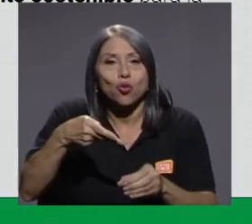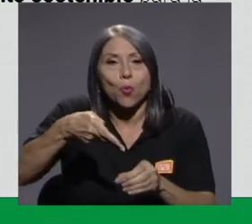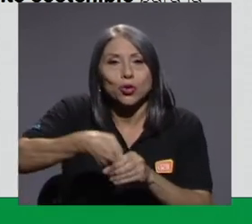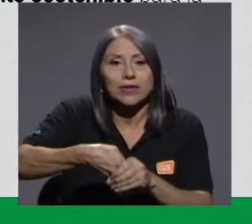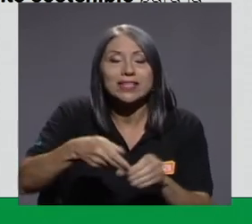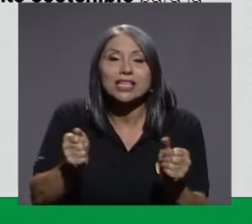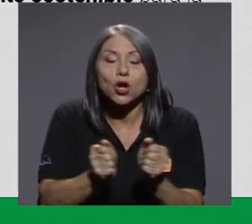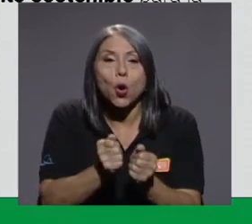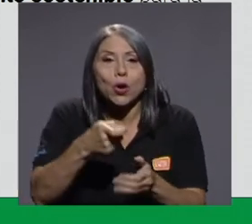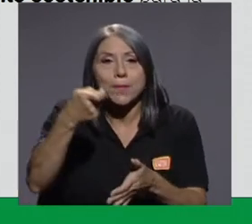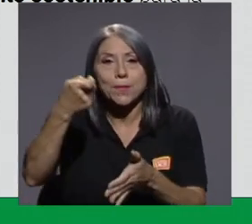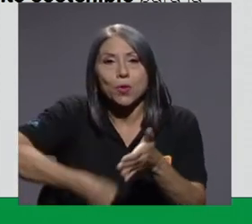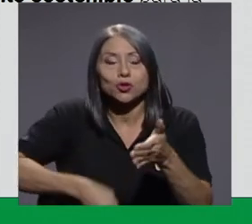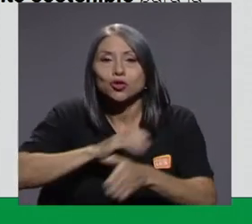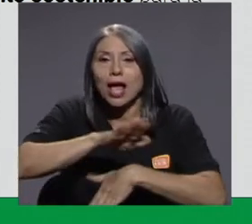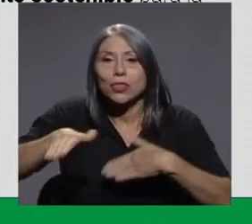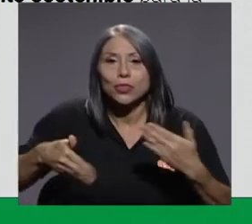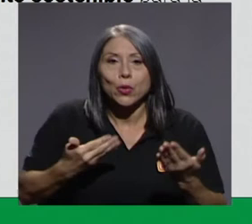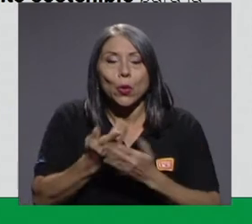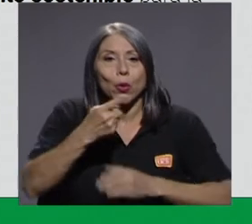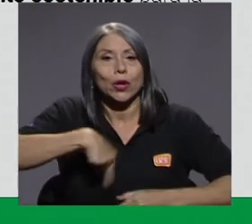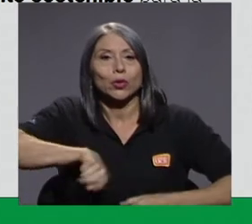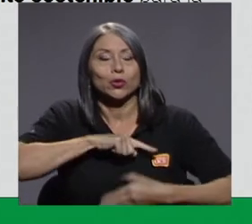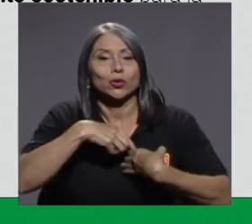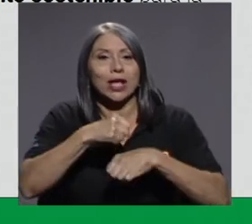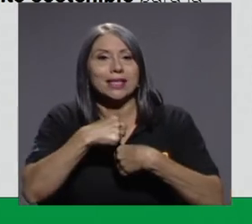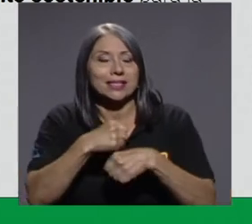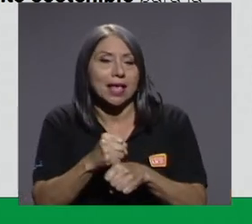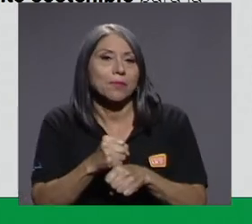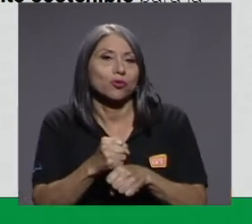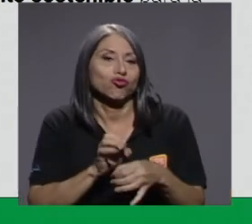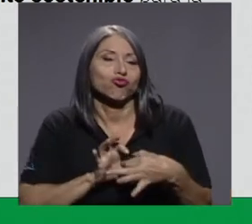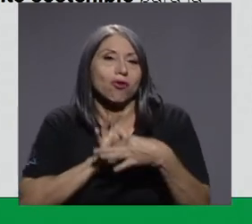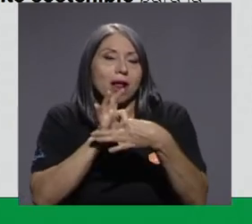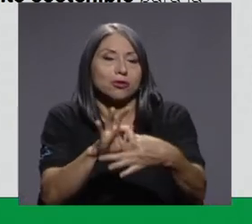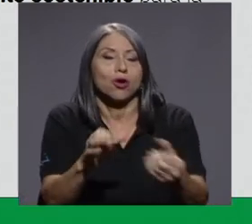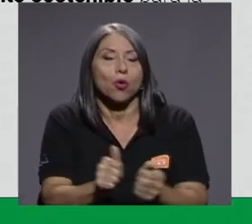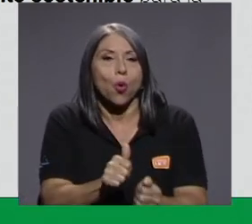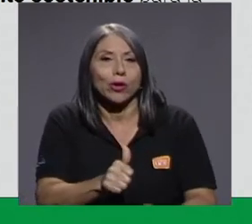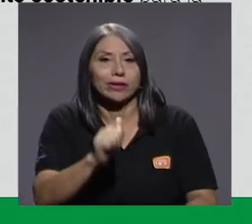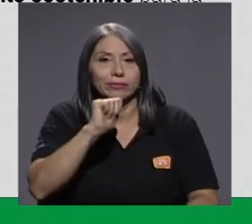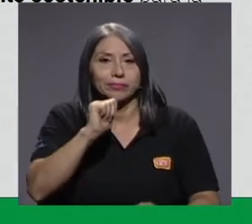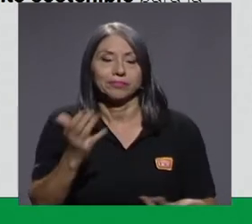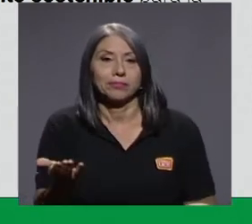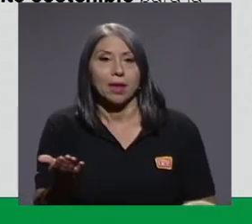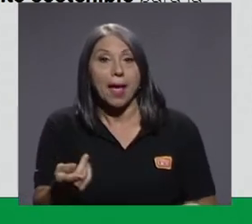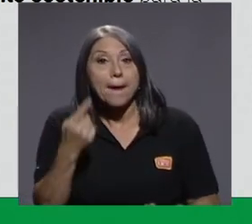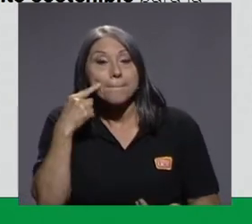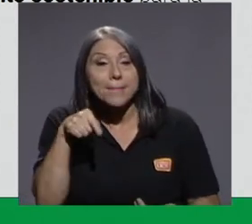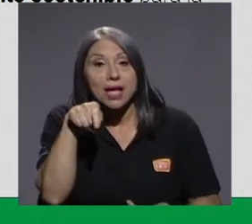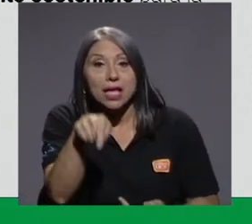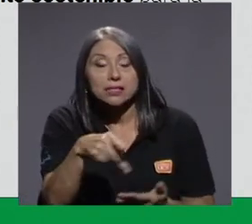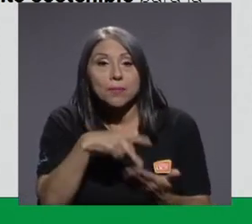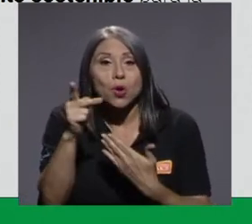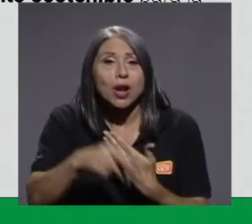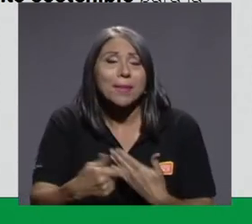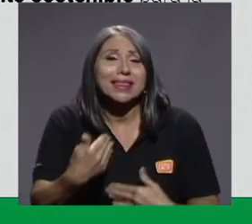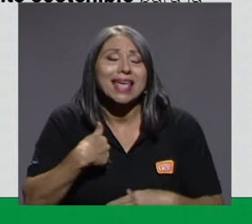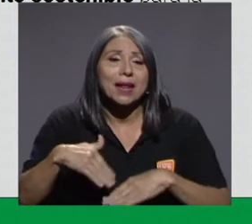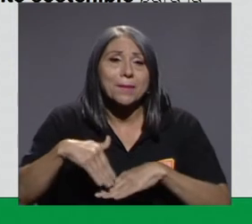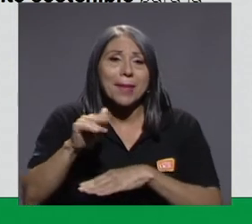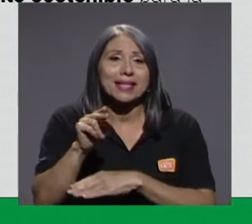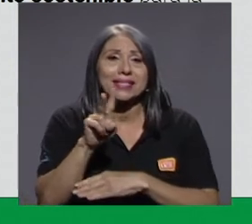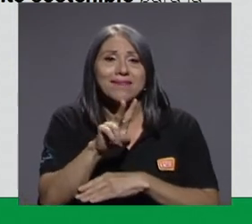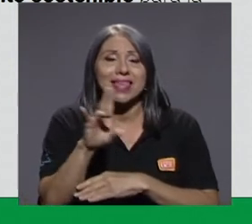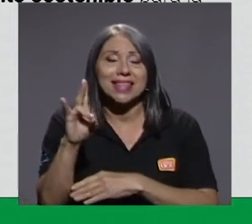impuestos a todas las gestiones que hacemos para que tengan que ver con algo con el recurso hídrico. Entonces, vean que esto es un programa que tiene más de 27 años